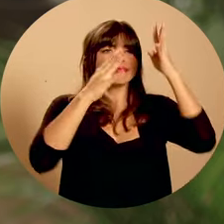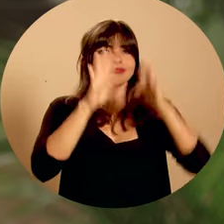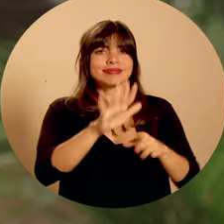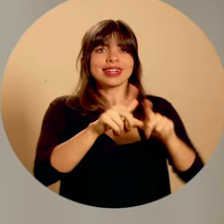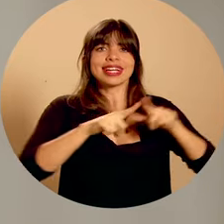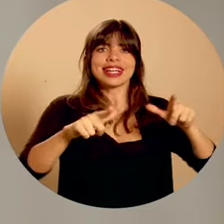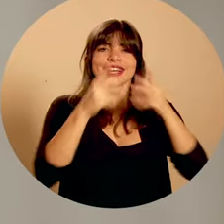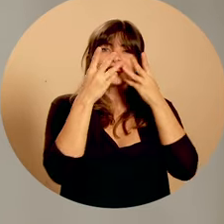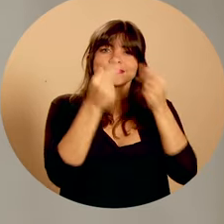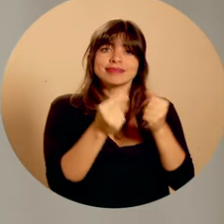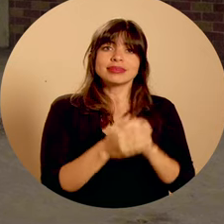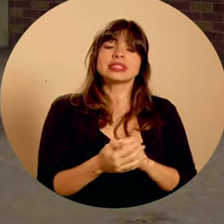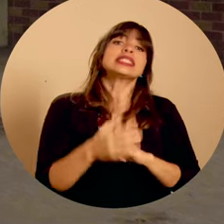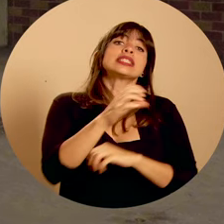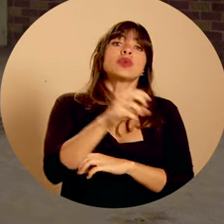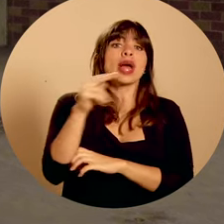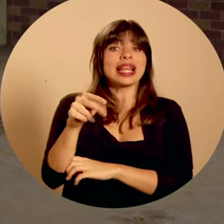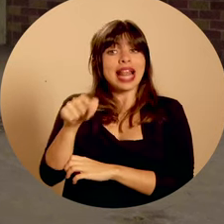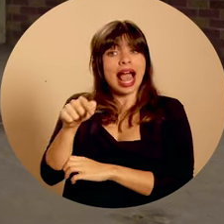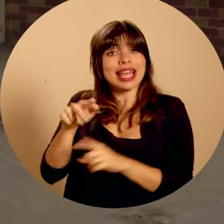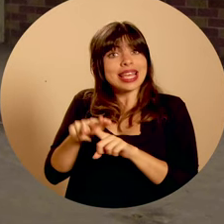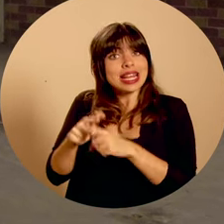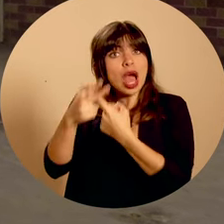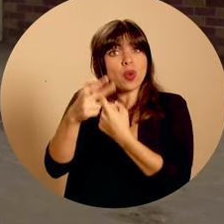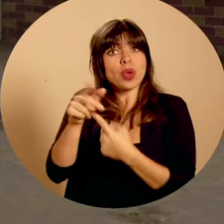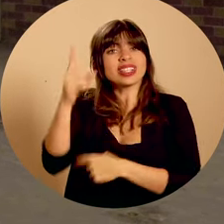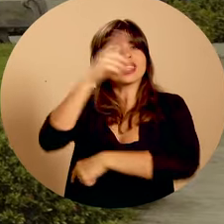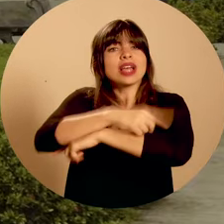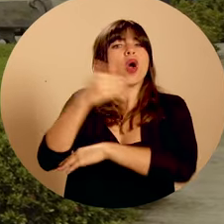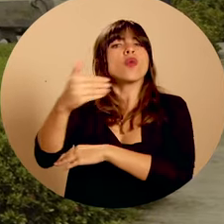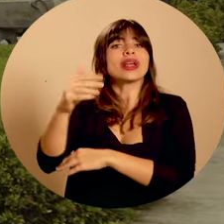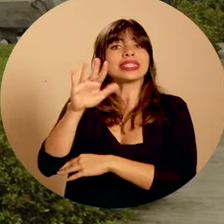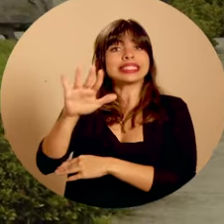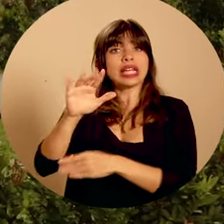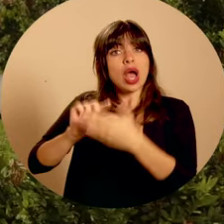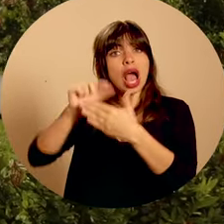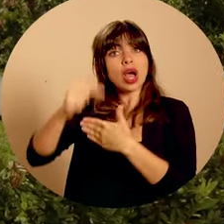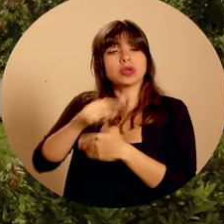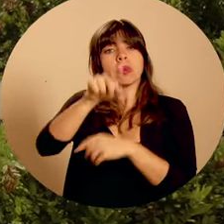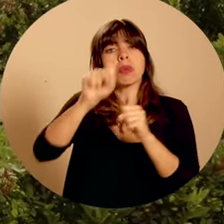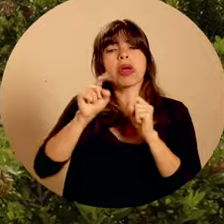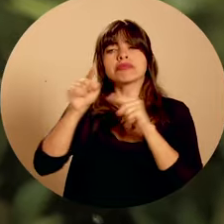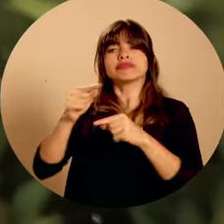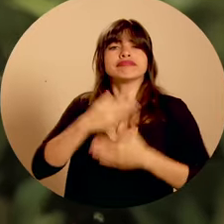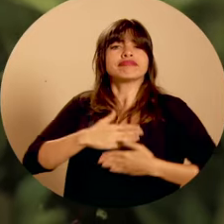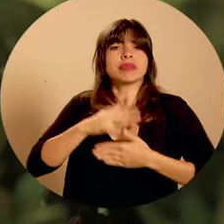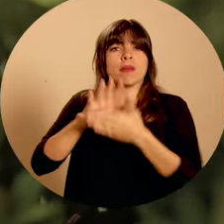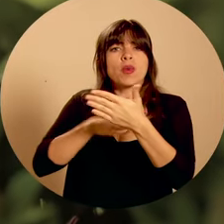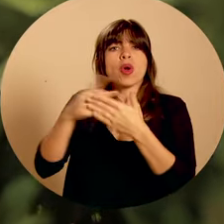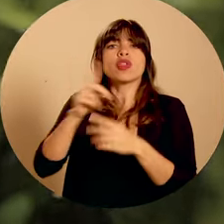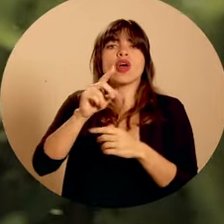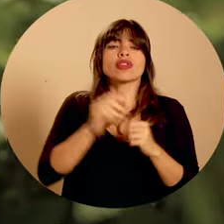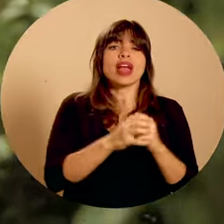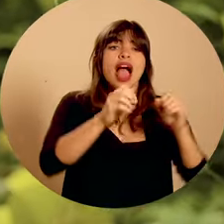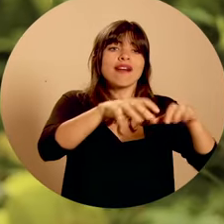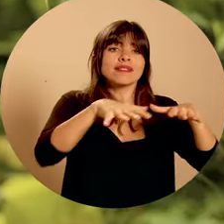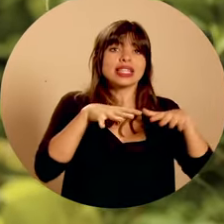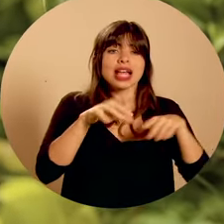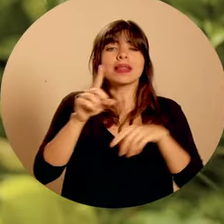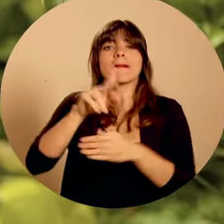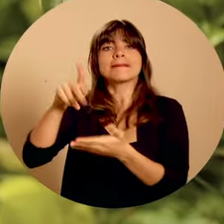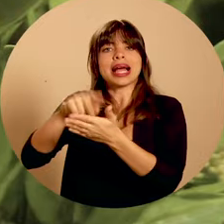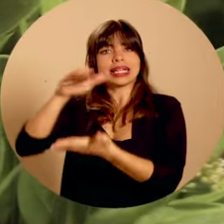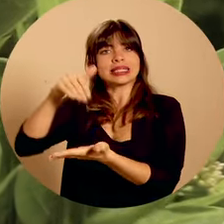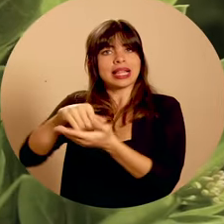territorio. En Ciudad Neili, donde será nuestra inauguración el día 5 de agosto, podrán disfrutar la programación en el anfiteatro y la